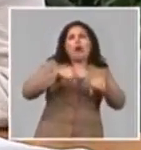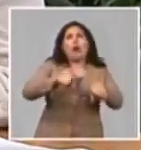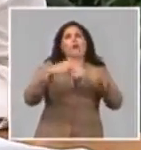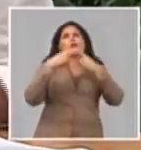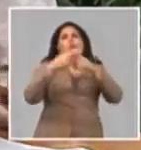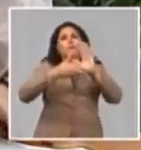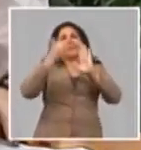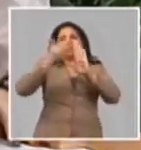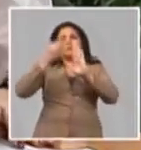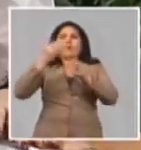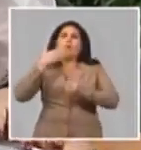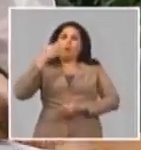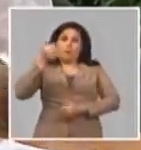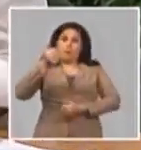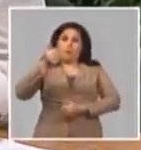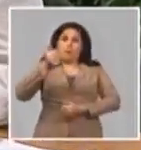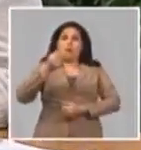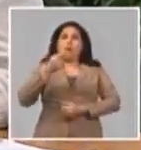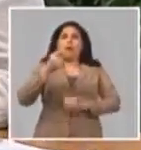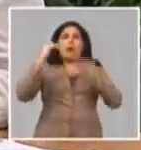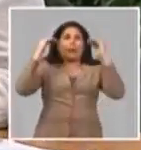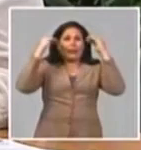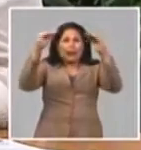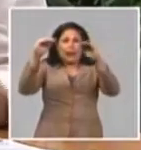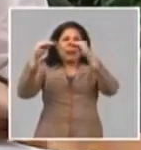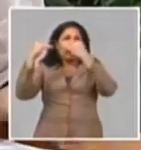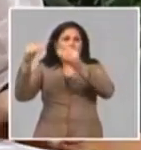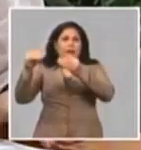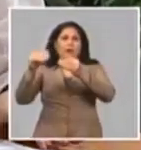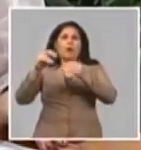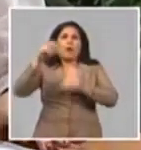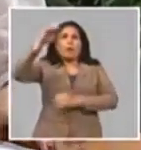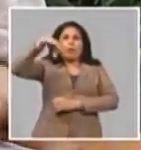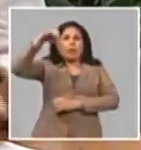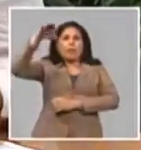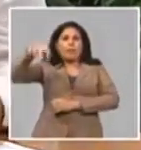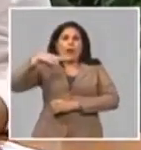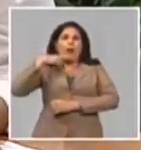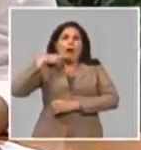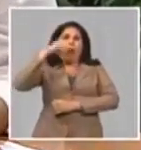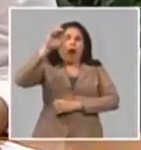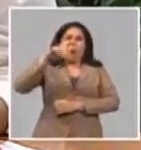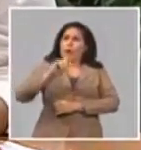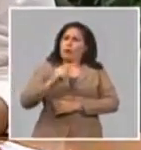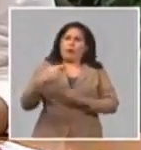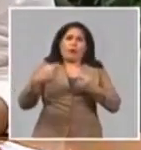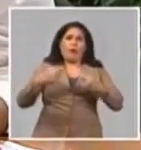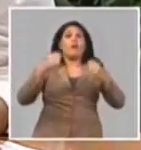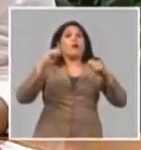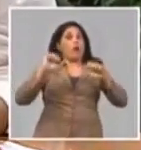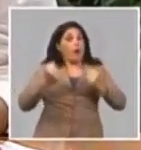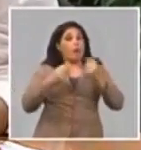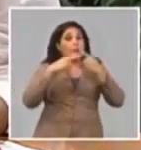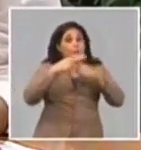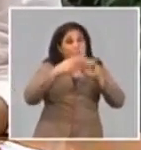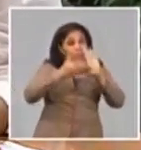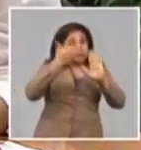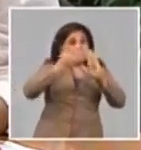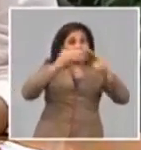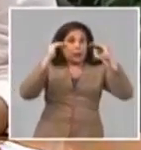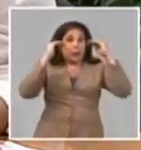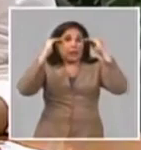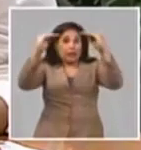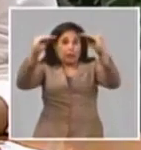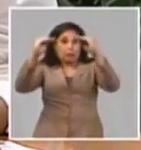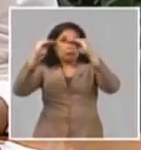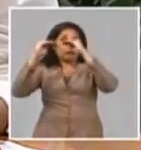los programas de la impermeabilización de edificios. En lo que hay impermeabilización de cubiertas de edificios, dentro de